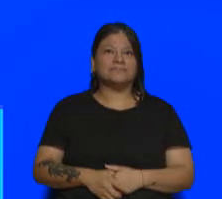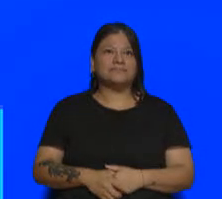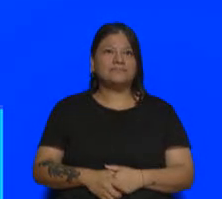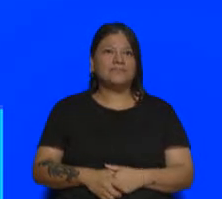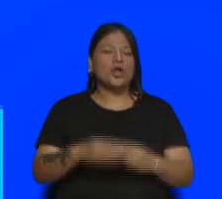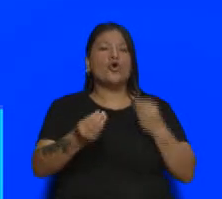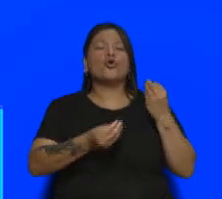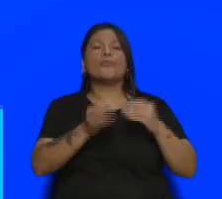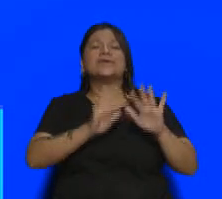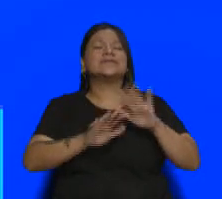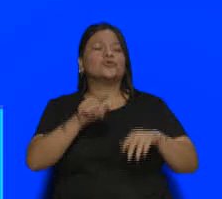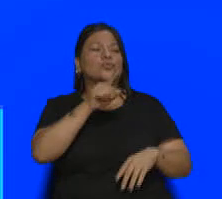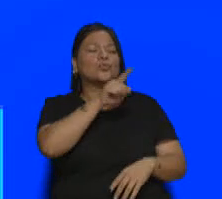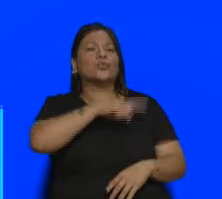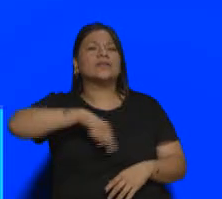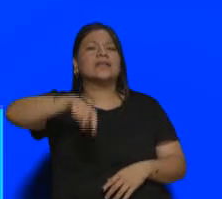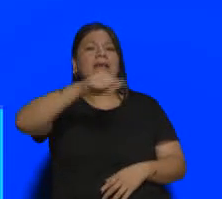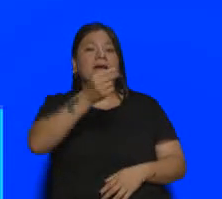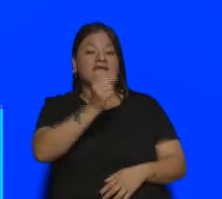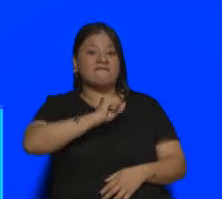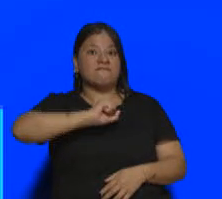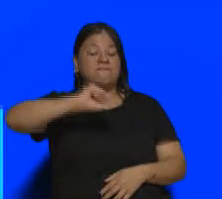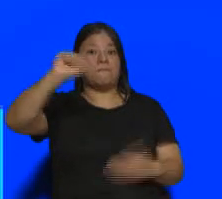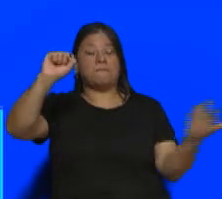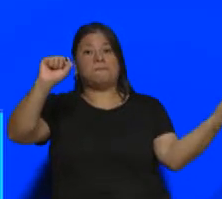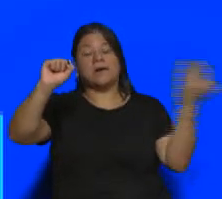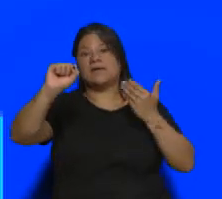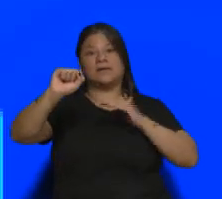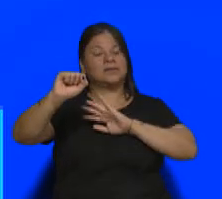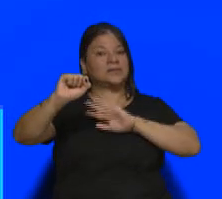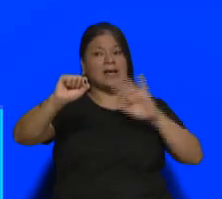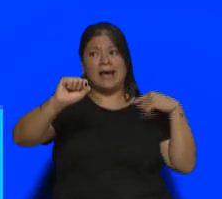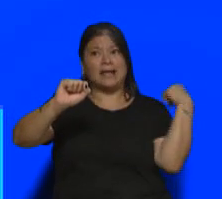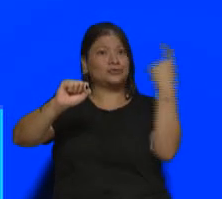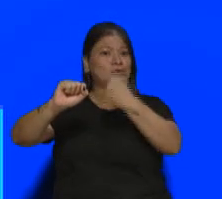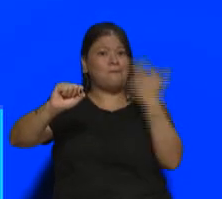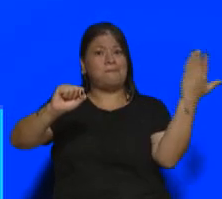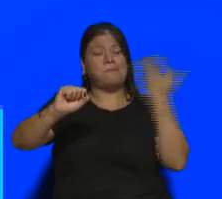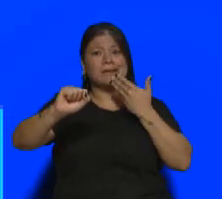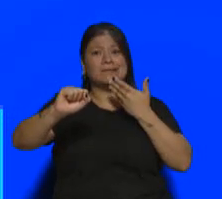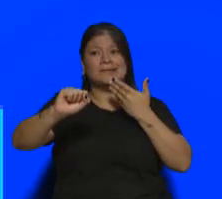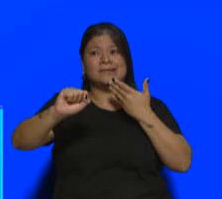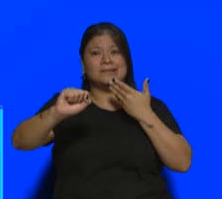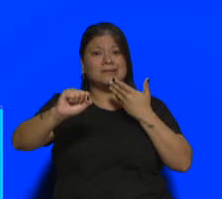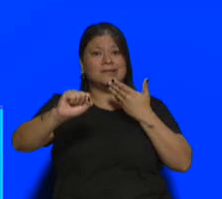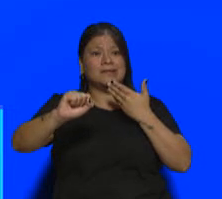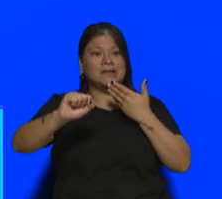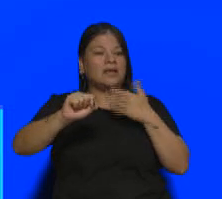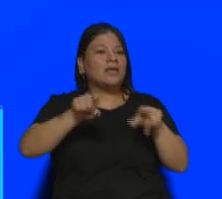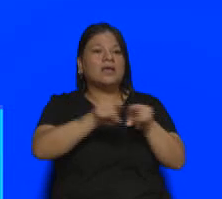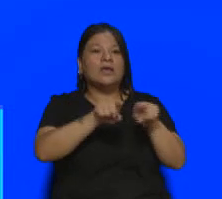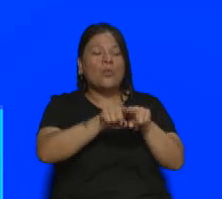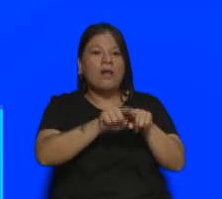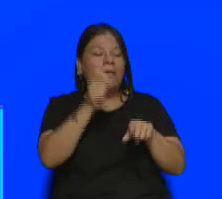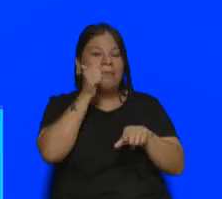¿Cómo hicieron para estabilizar una inflación que nos ha golpeado a todos los argentinos y no dejar de ser tentadores